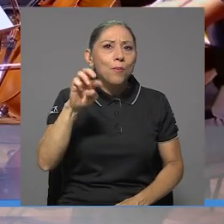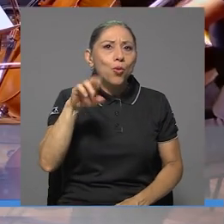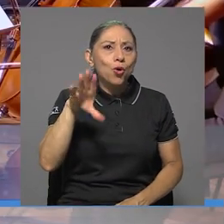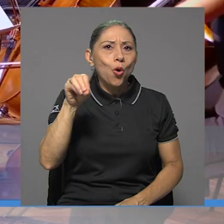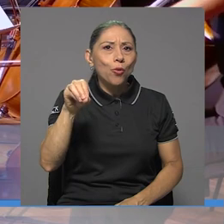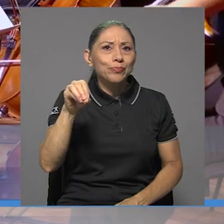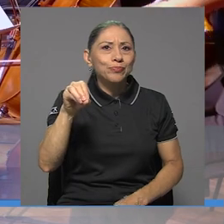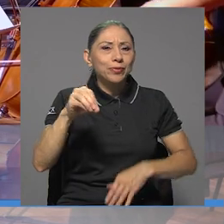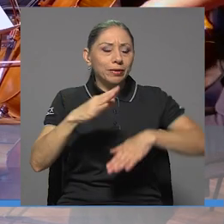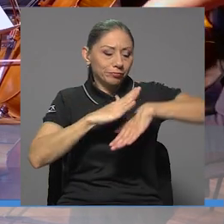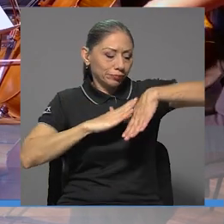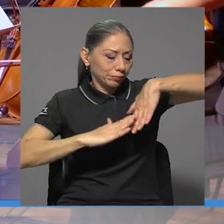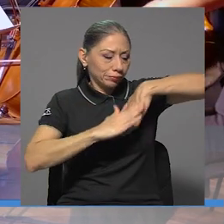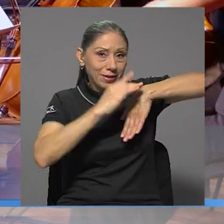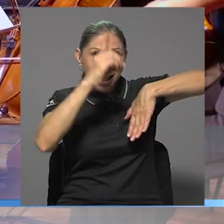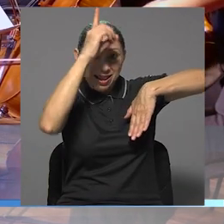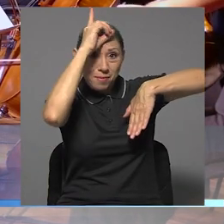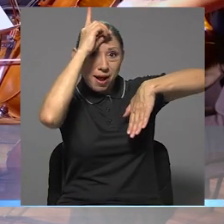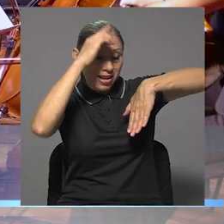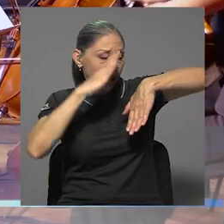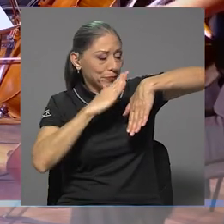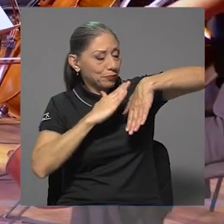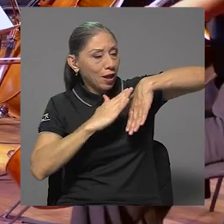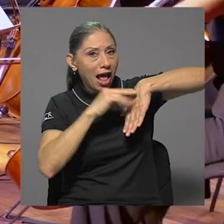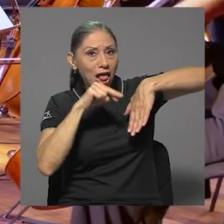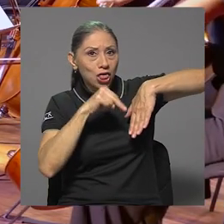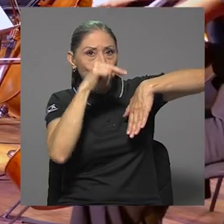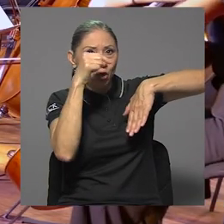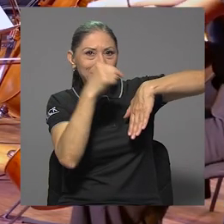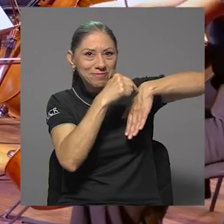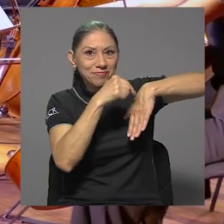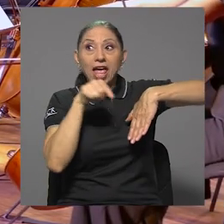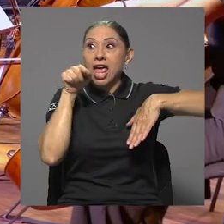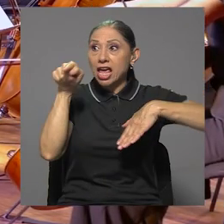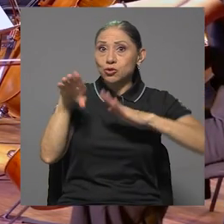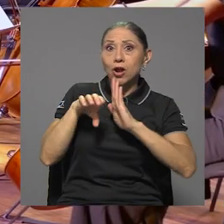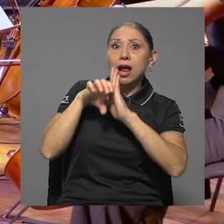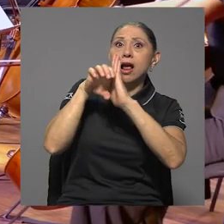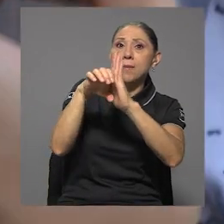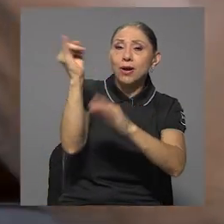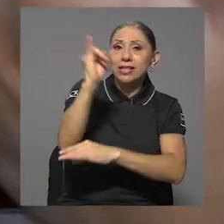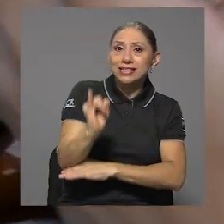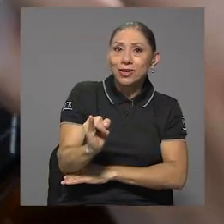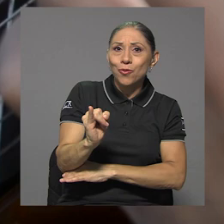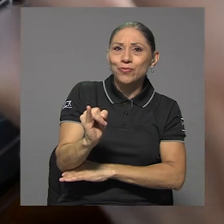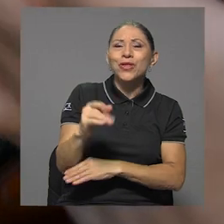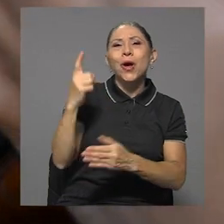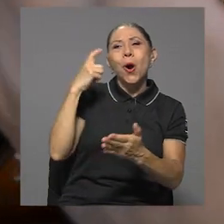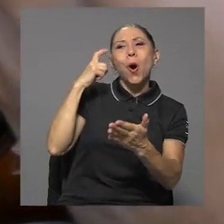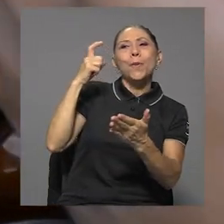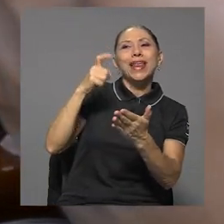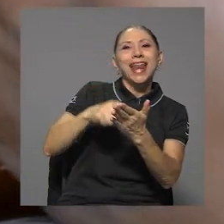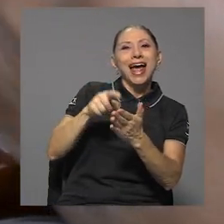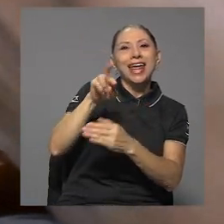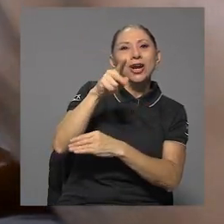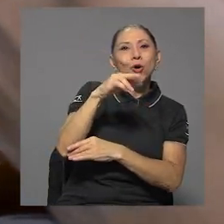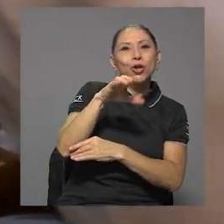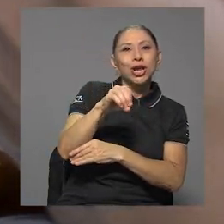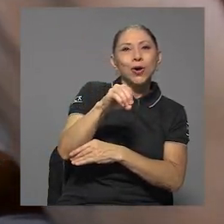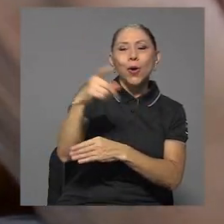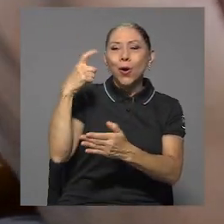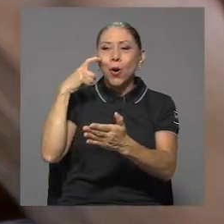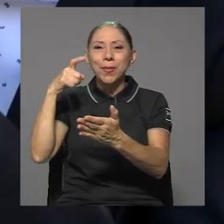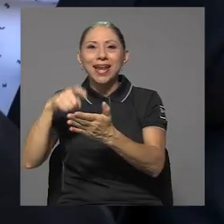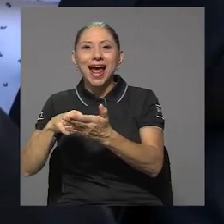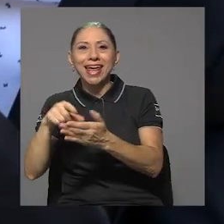ciudad ubicada al norte de Alemania y que es un referente artístico según Gómez. Homenaje a Rodrigo y homenaje